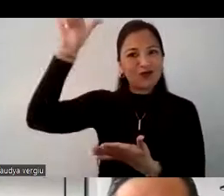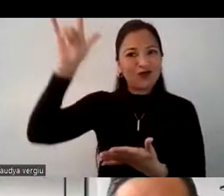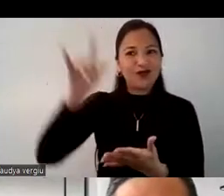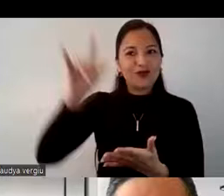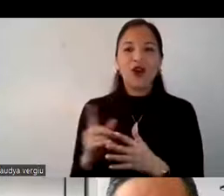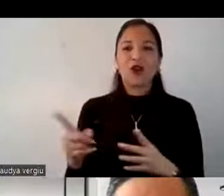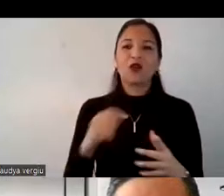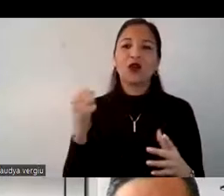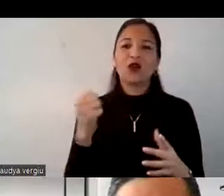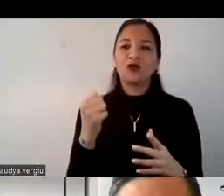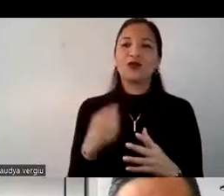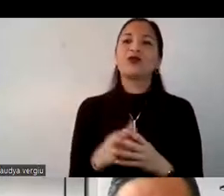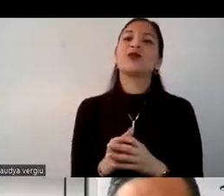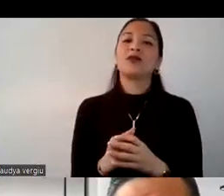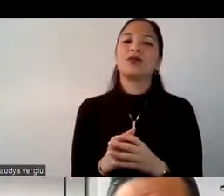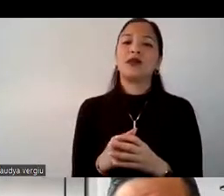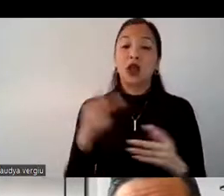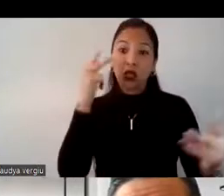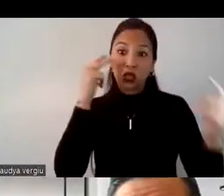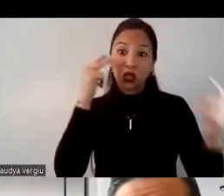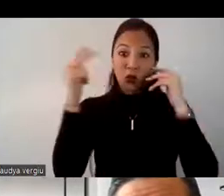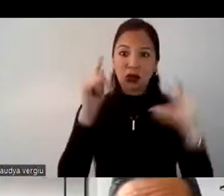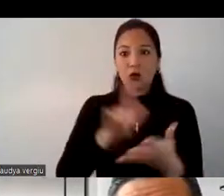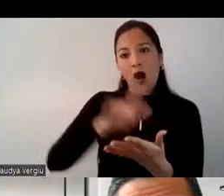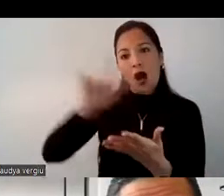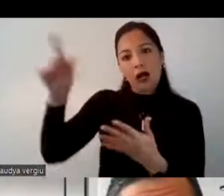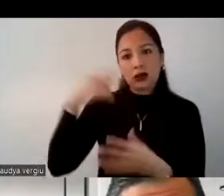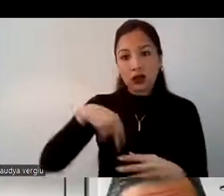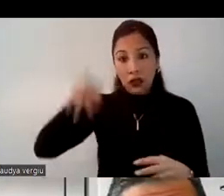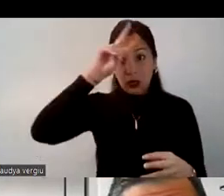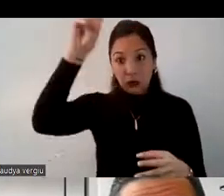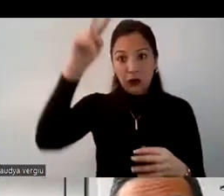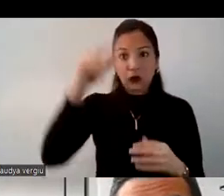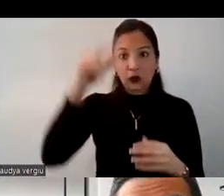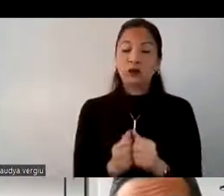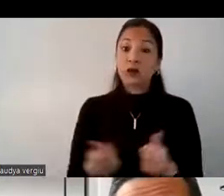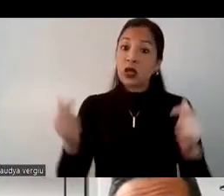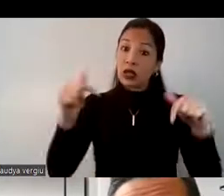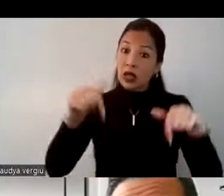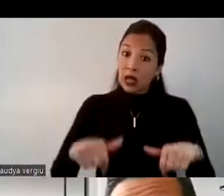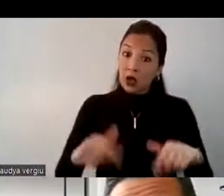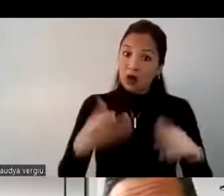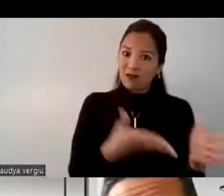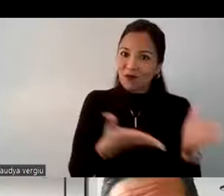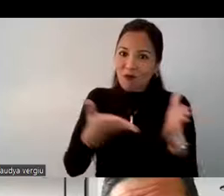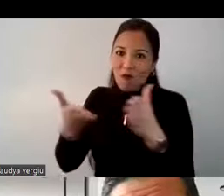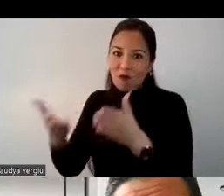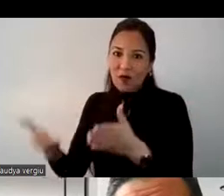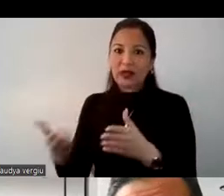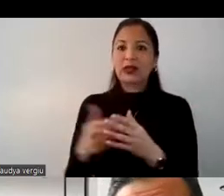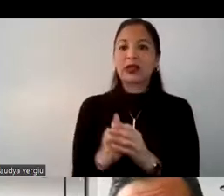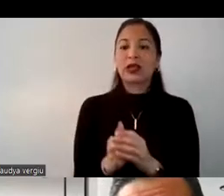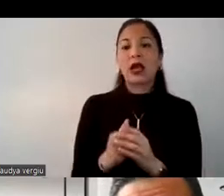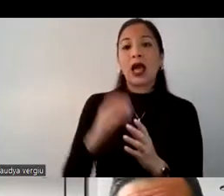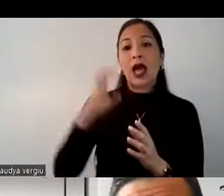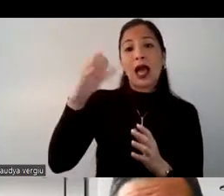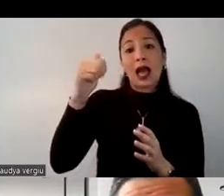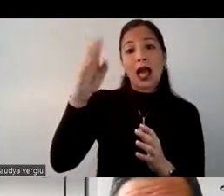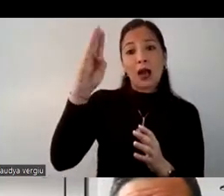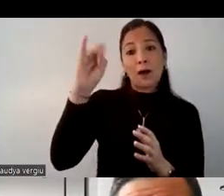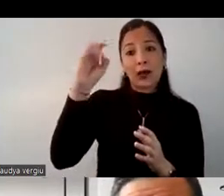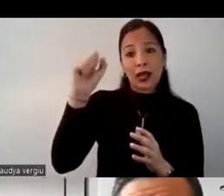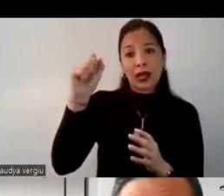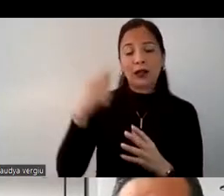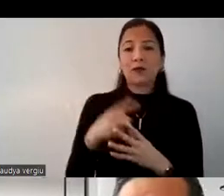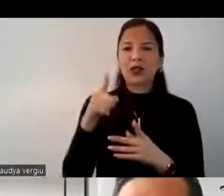todo lo que es el turismo hacia el Perú y ahora quisiera darle paso a Gabriel Chupitaz, quien nos puede